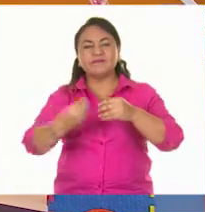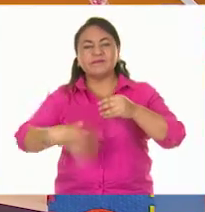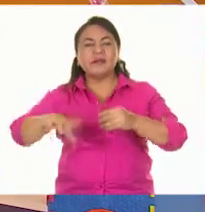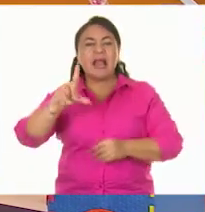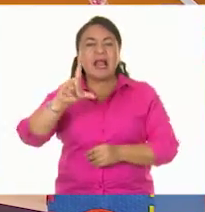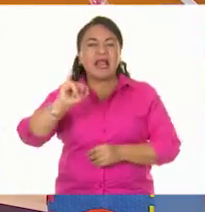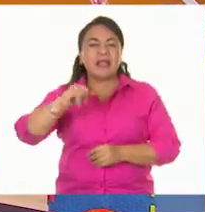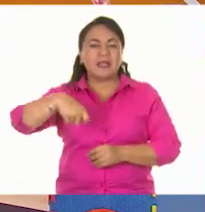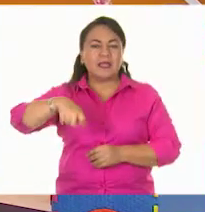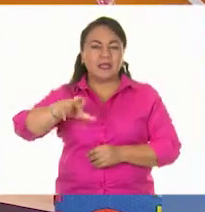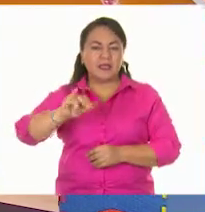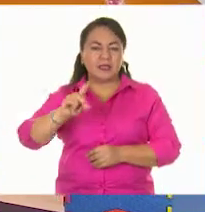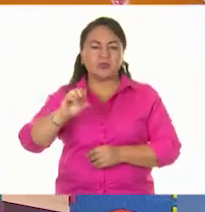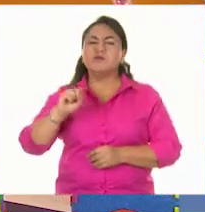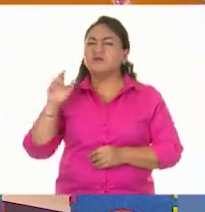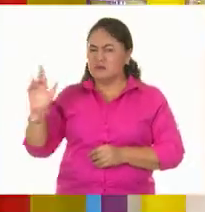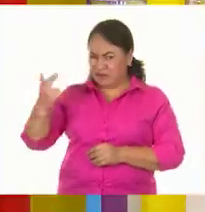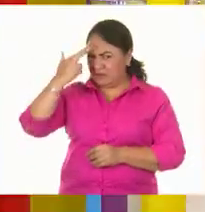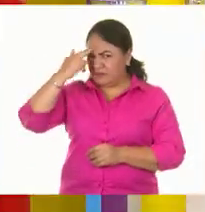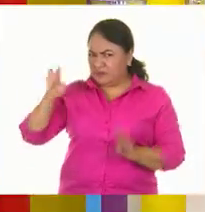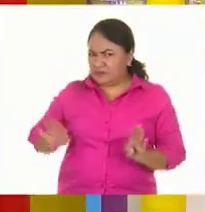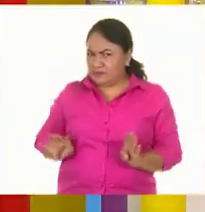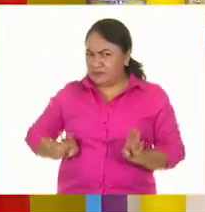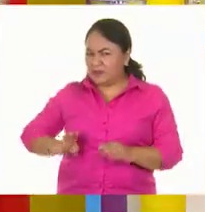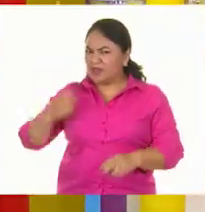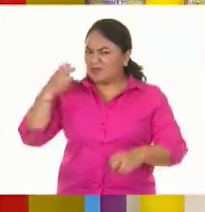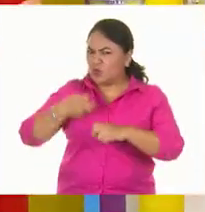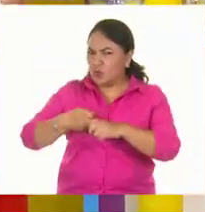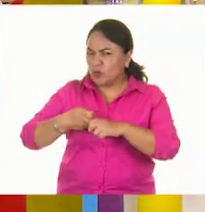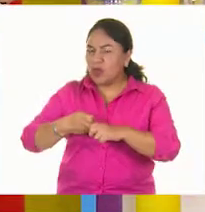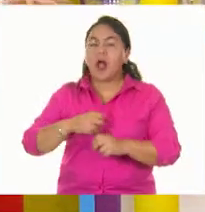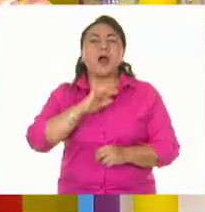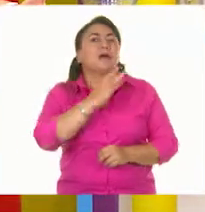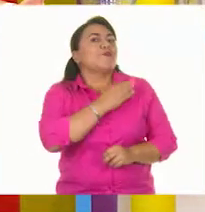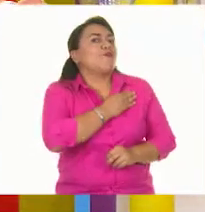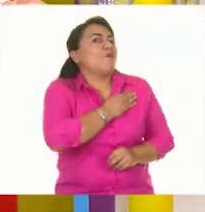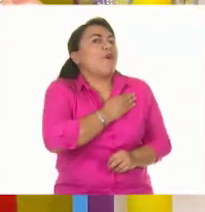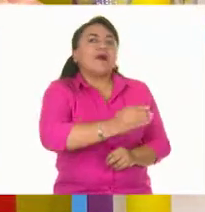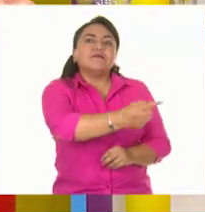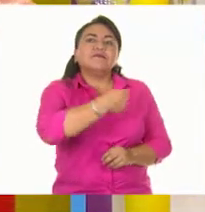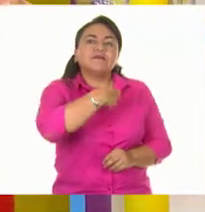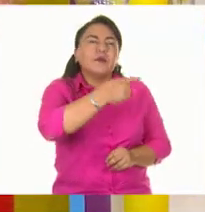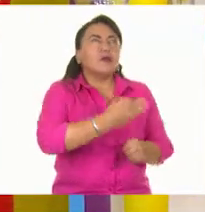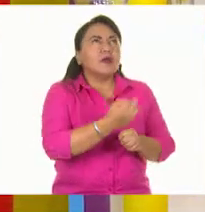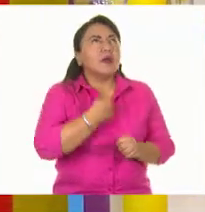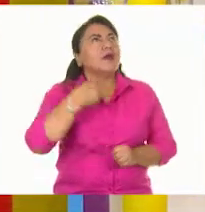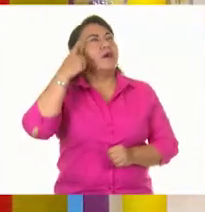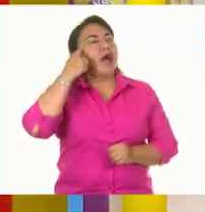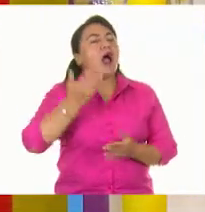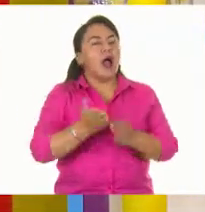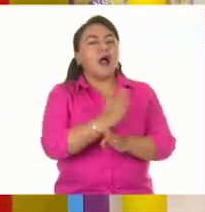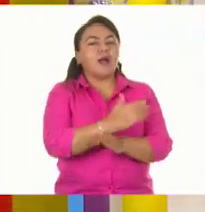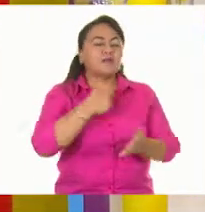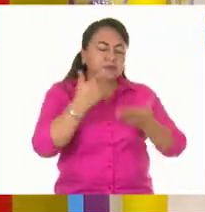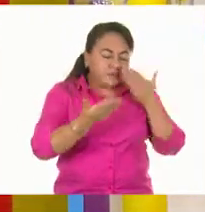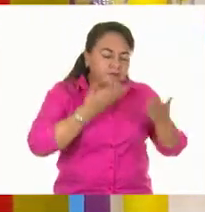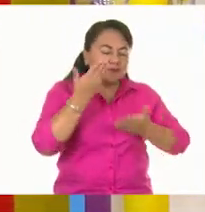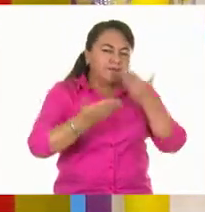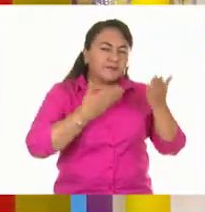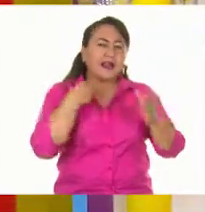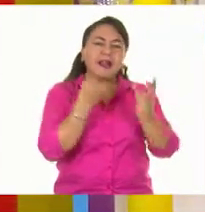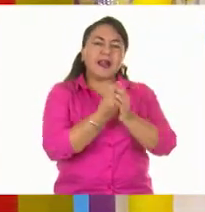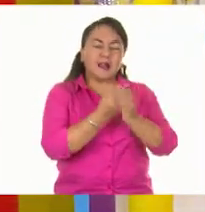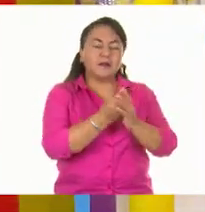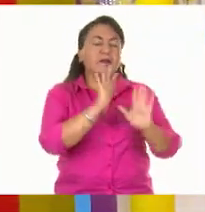recuerdas alguna característica de los sólidos? ¡Ay, profe Danis! ¡Qué bueno que me preguntaste porque justamente estuve repasando lo que aprendimos en clases